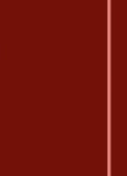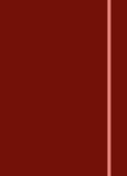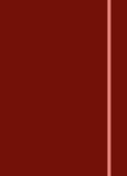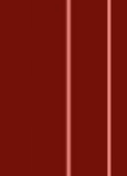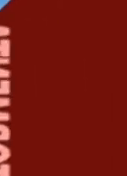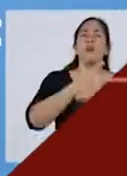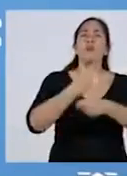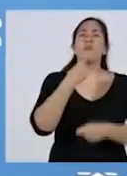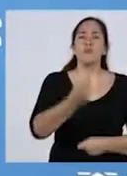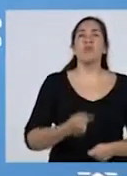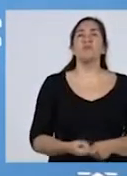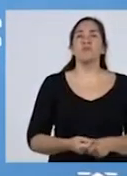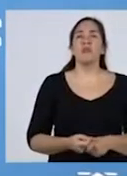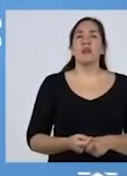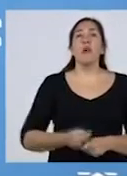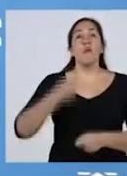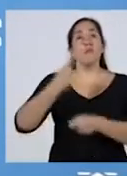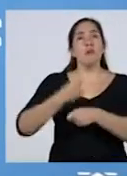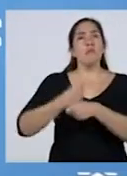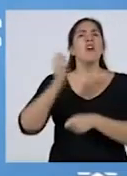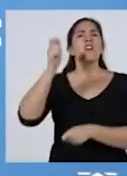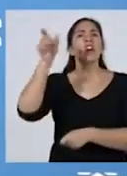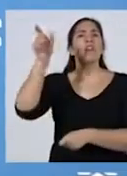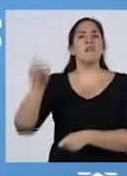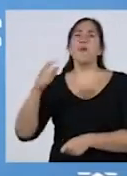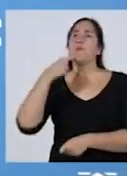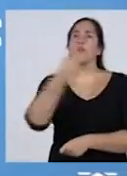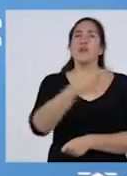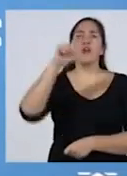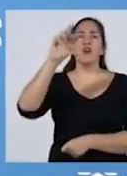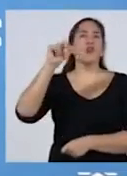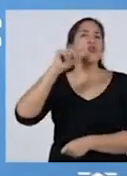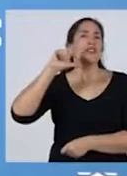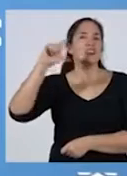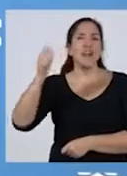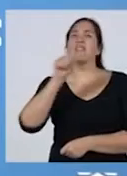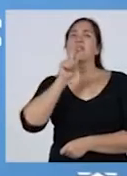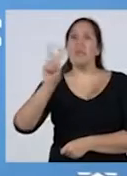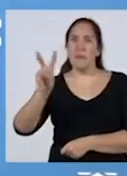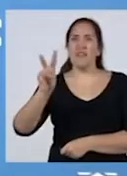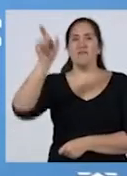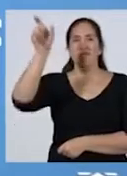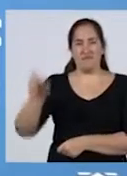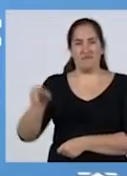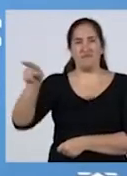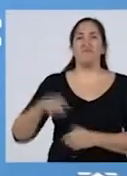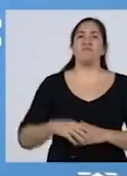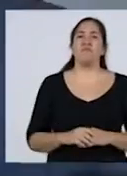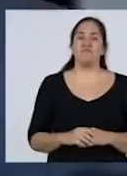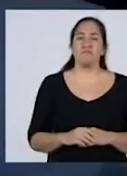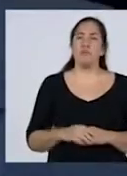Señor Presidente, en primer lugar, formulará la pregunta por Crónica TV, el señor Roberto Di Sandro. Buenas tardes, Roberto.